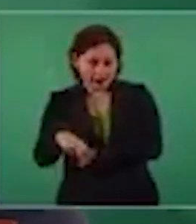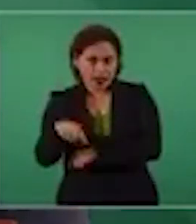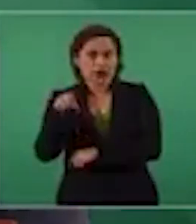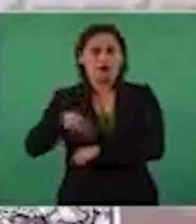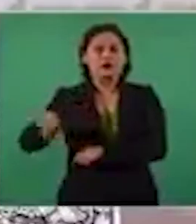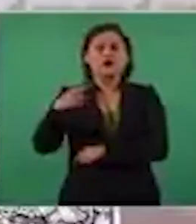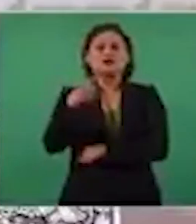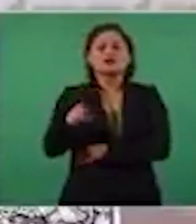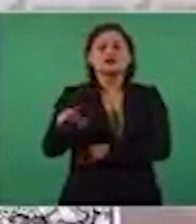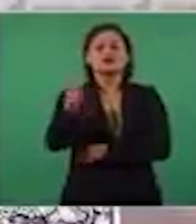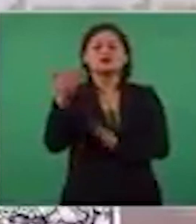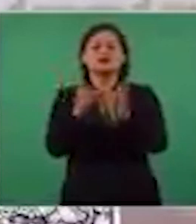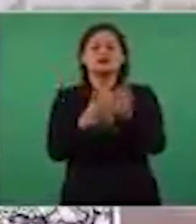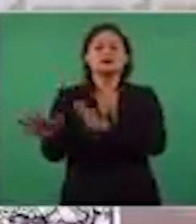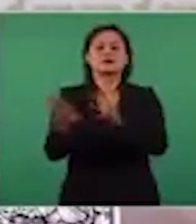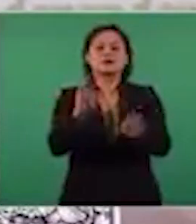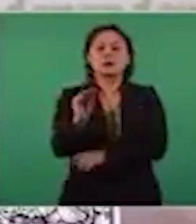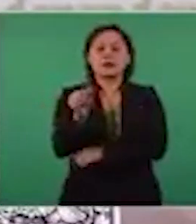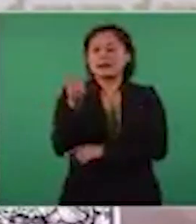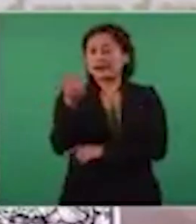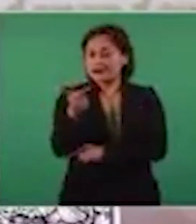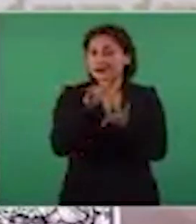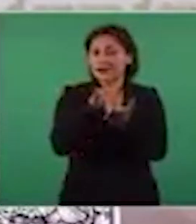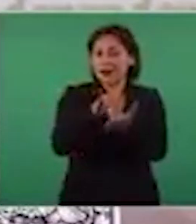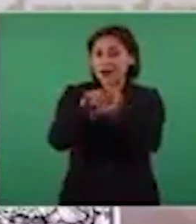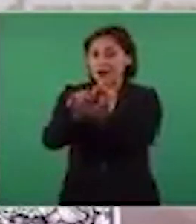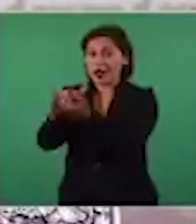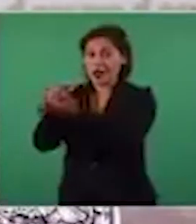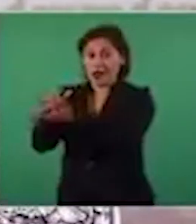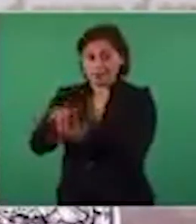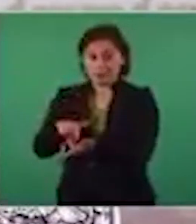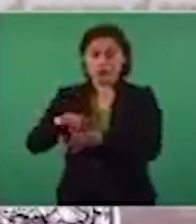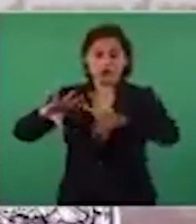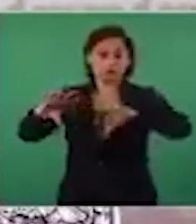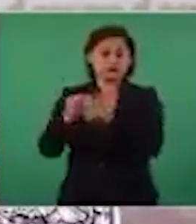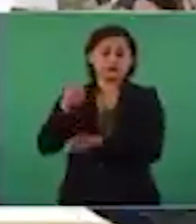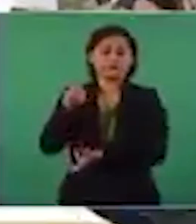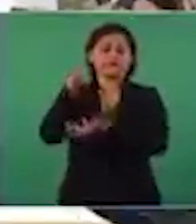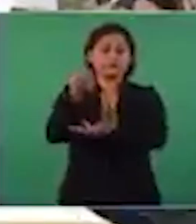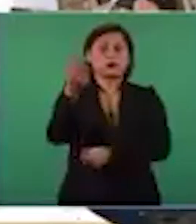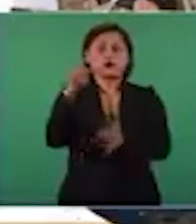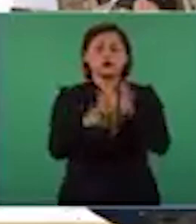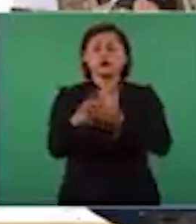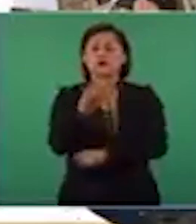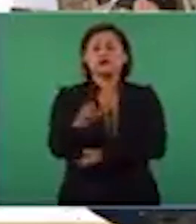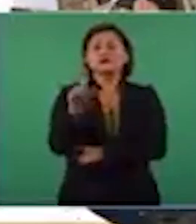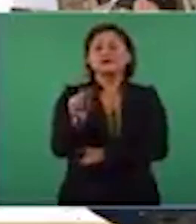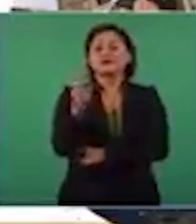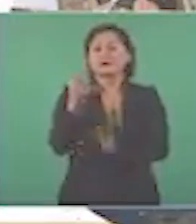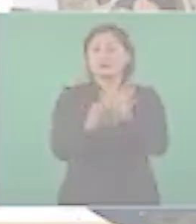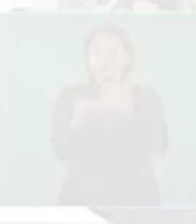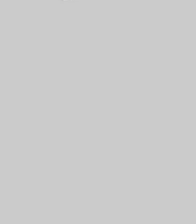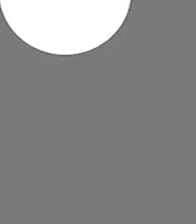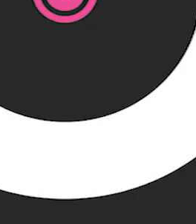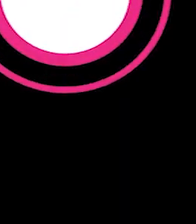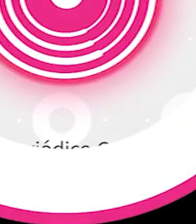111 mil 997 apoyos con una inversión de 2 mil 472 millones de